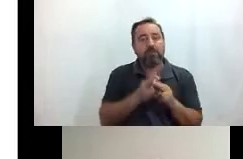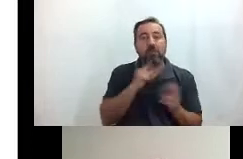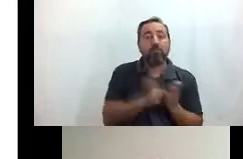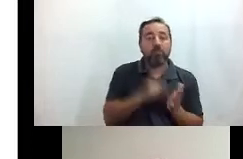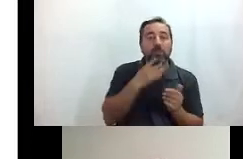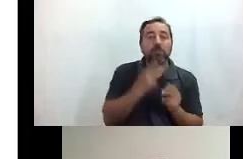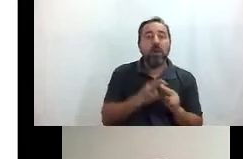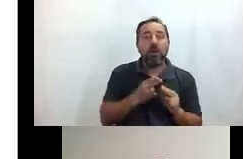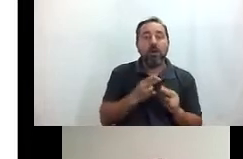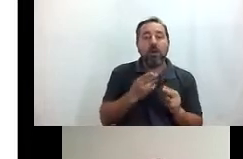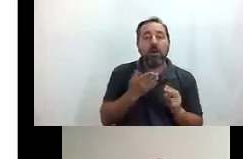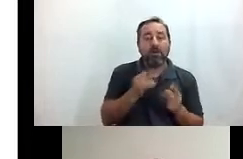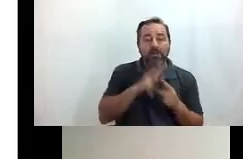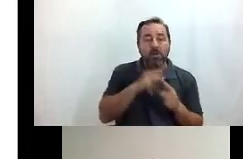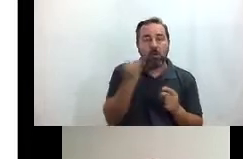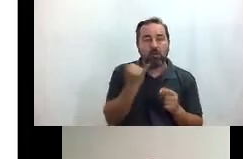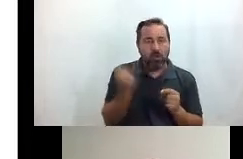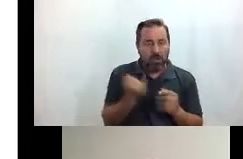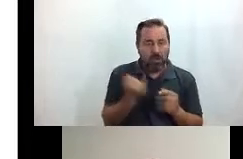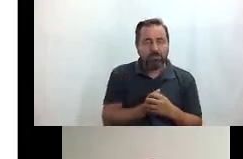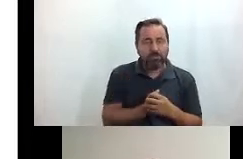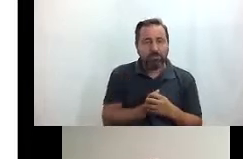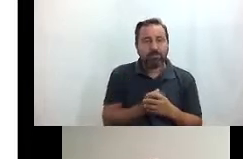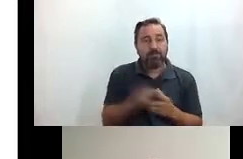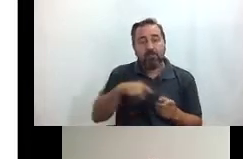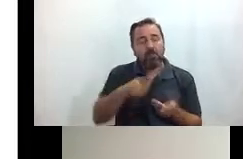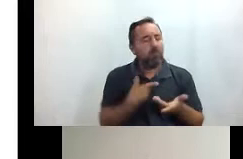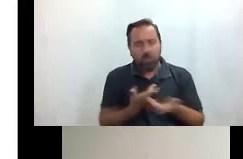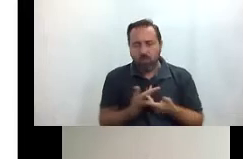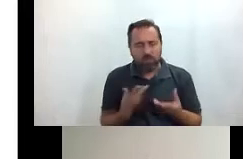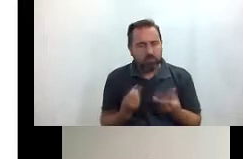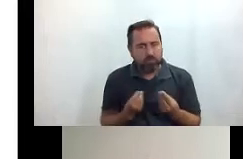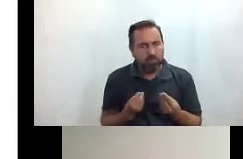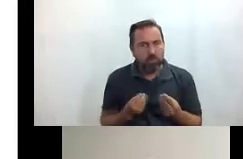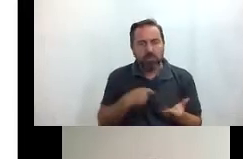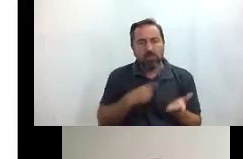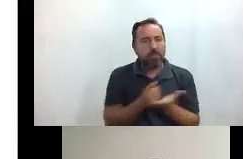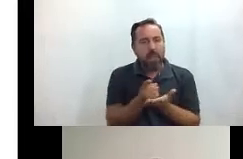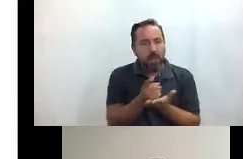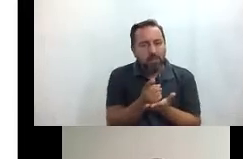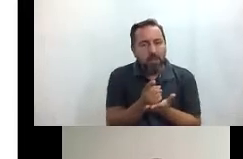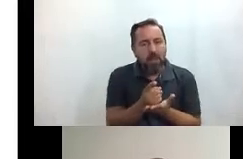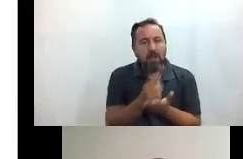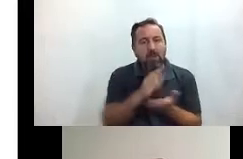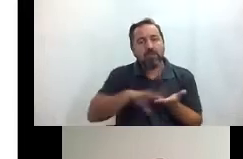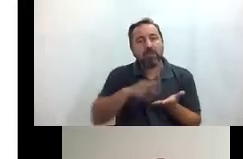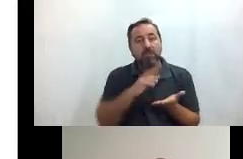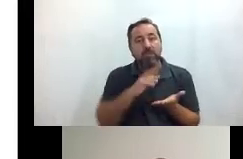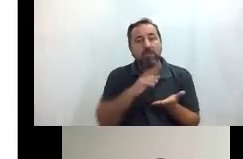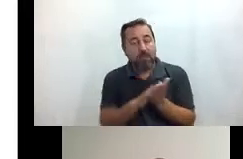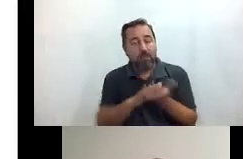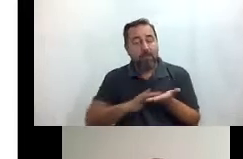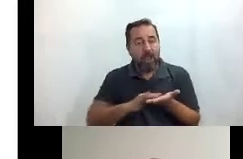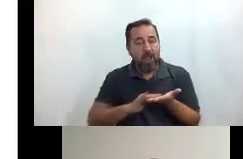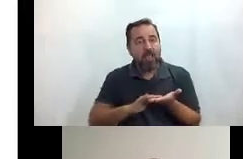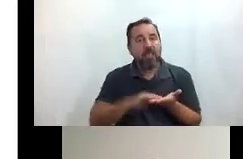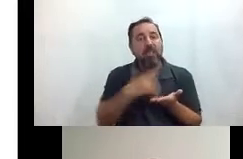nos ha ayudado muchísimo con este mapa que aparte del mapa en Braille también